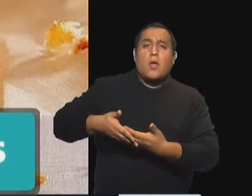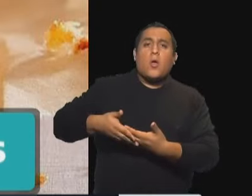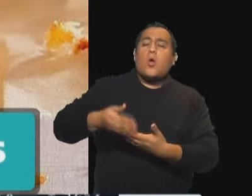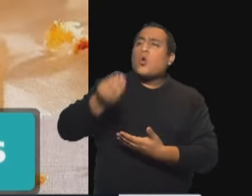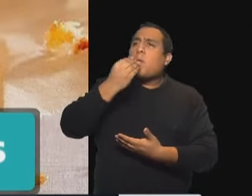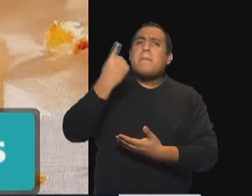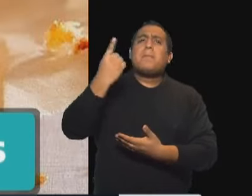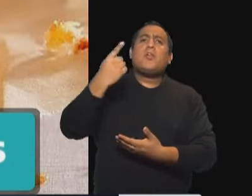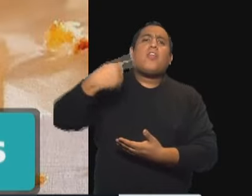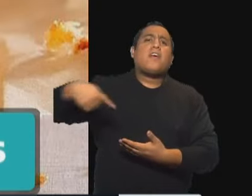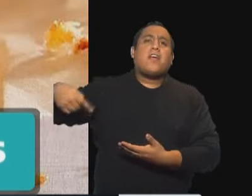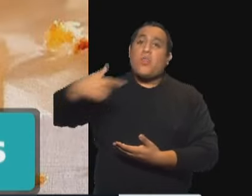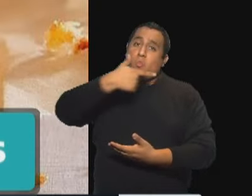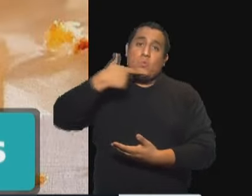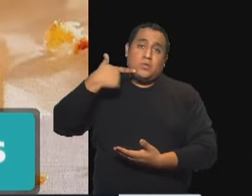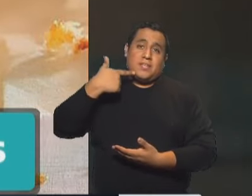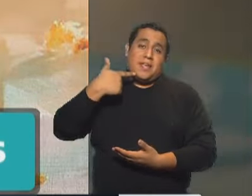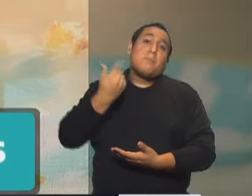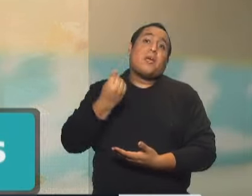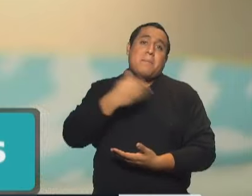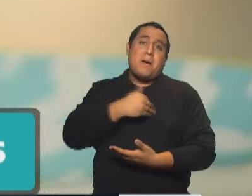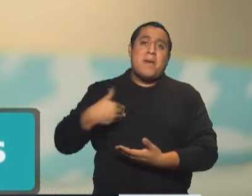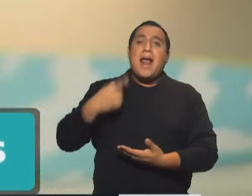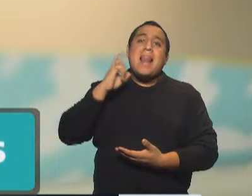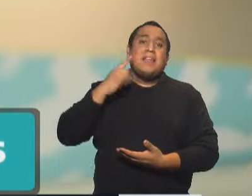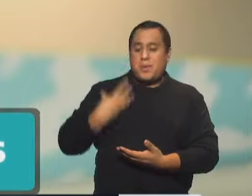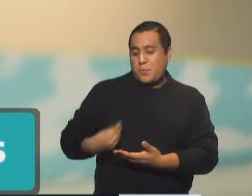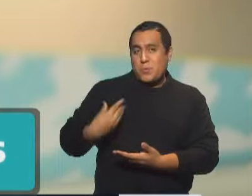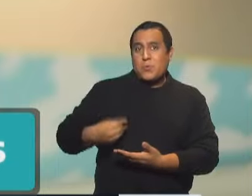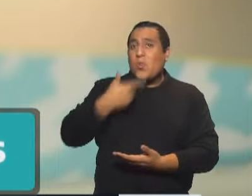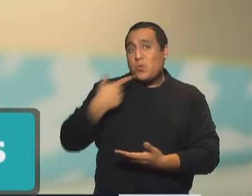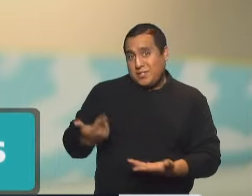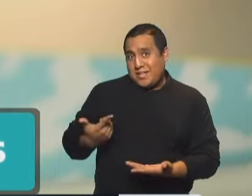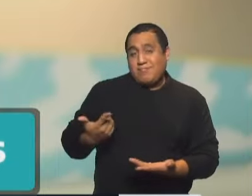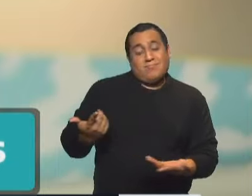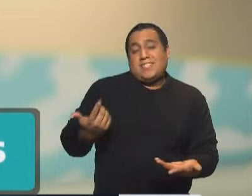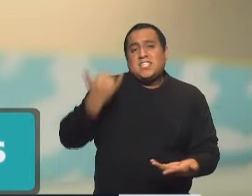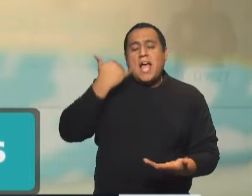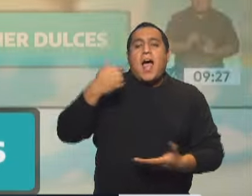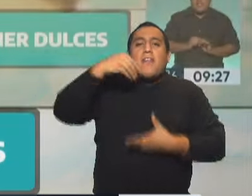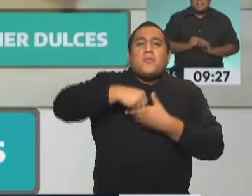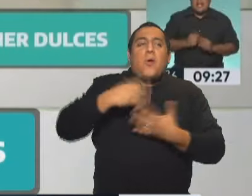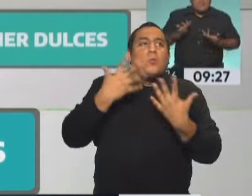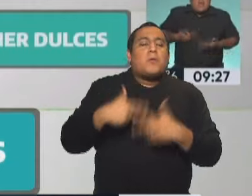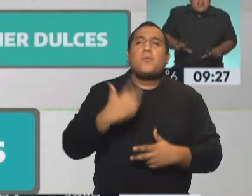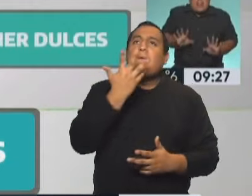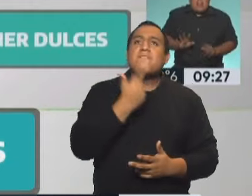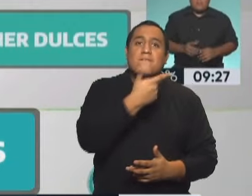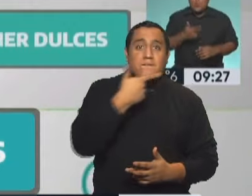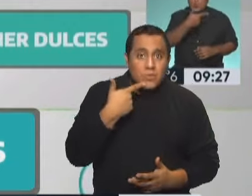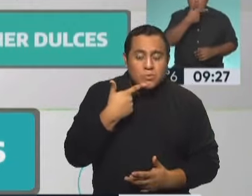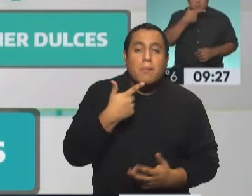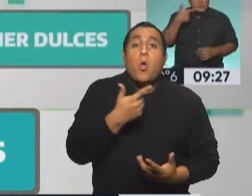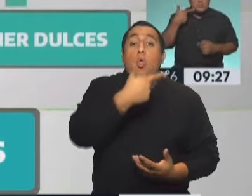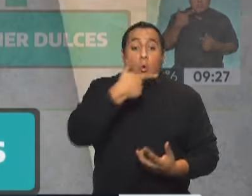por eso tenemos predilección un poco por lo dulce en general. Además, el dulce genera esa cuestión de